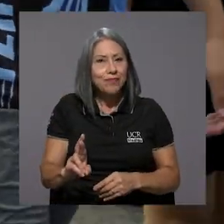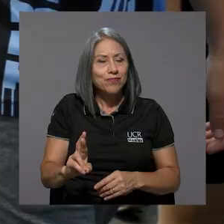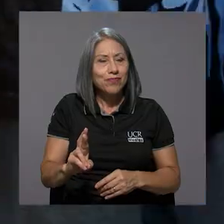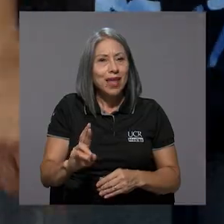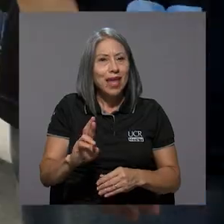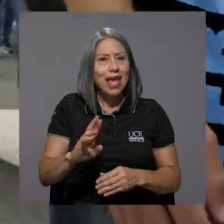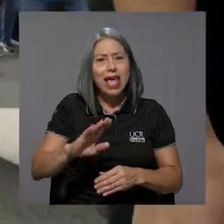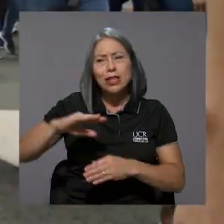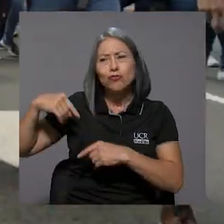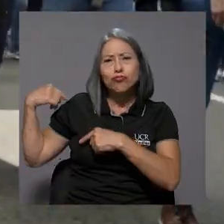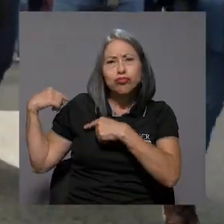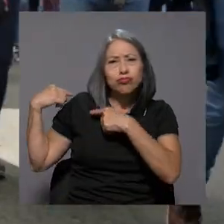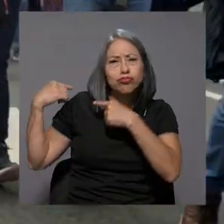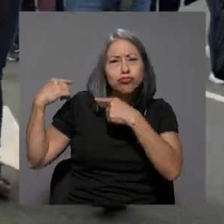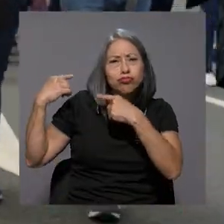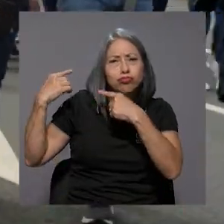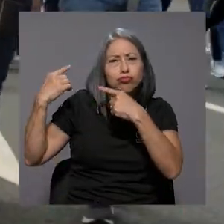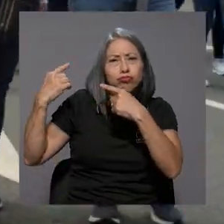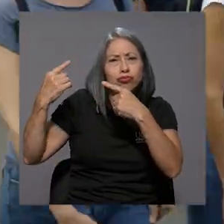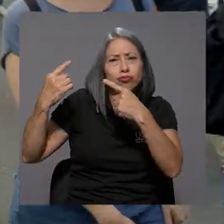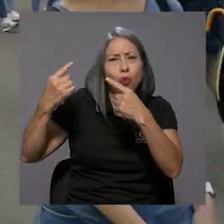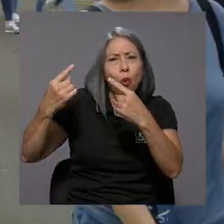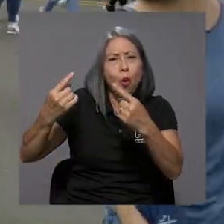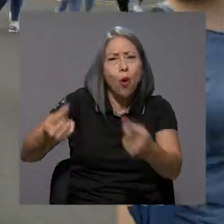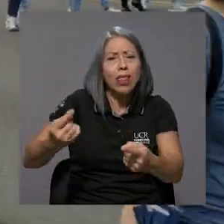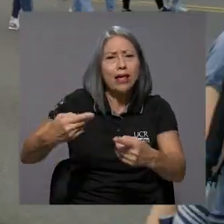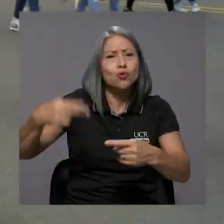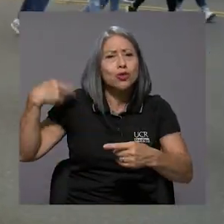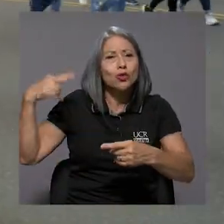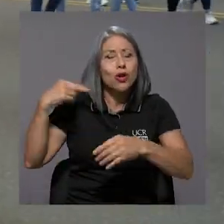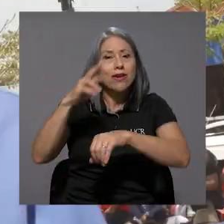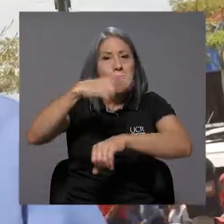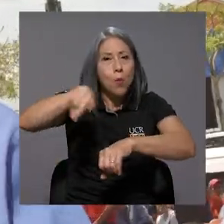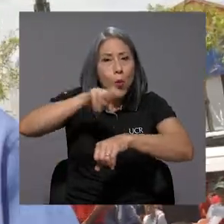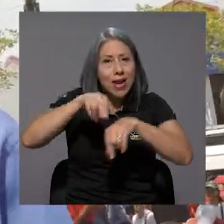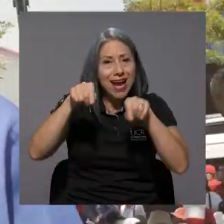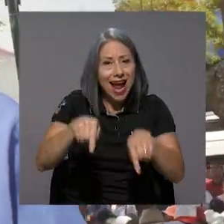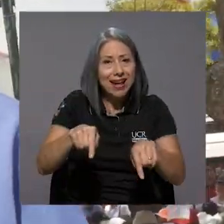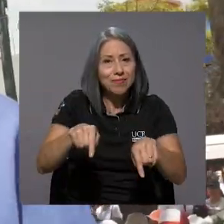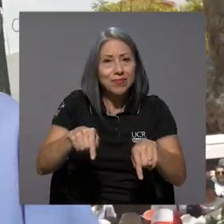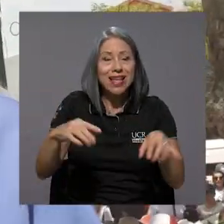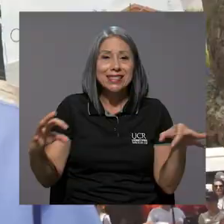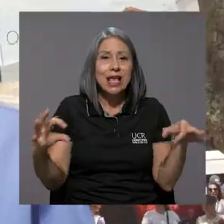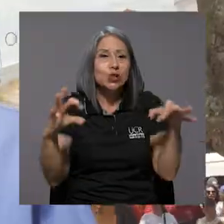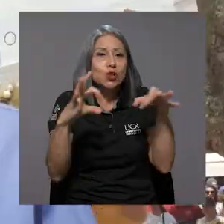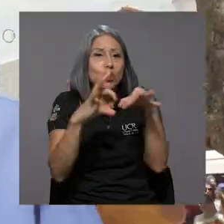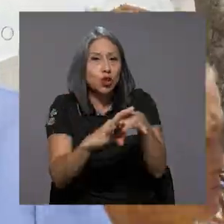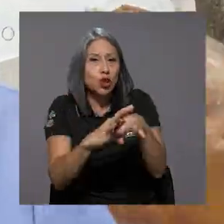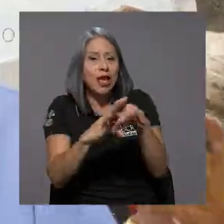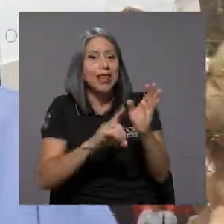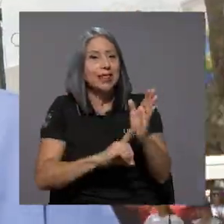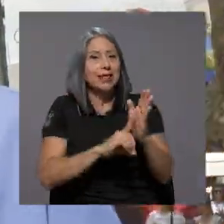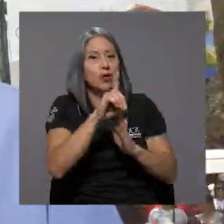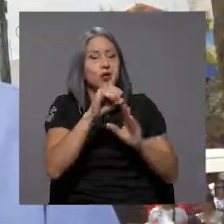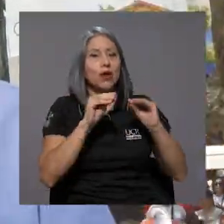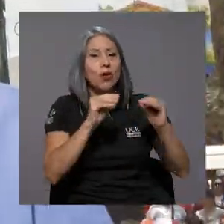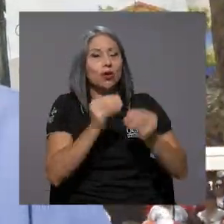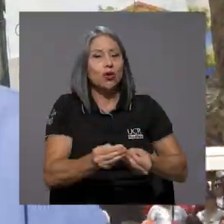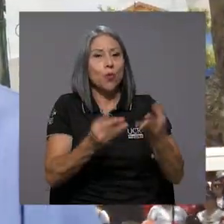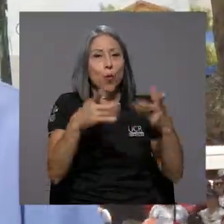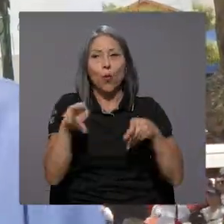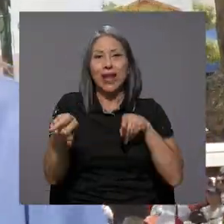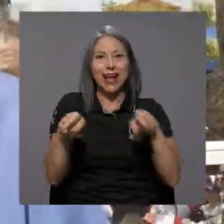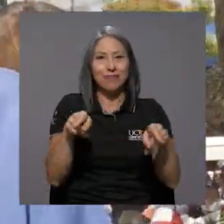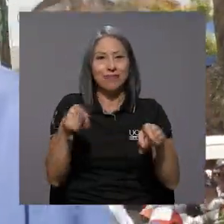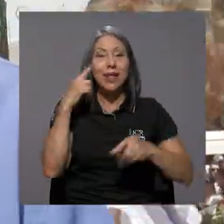Rica a lo largo de toda su historia republicana está asociado directamente al desarrollo de la